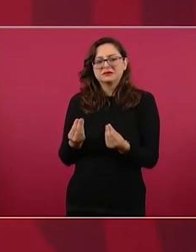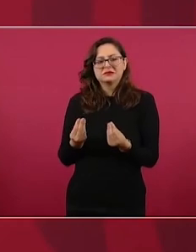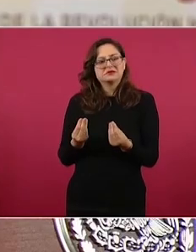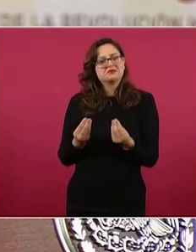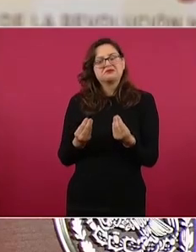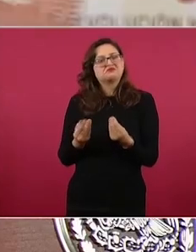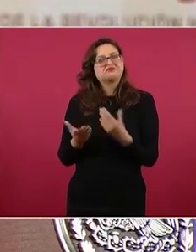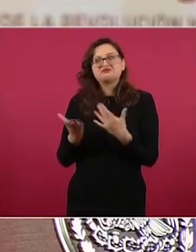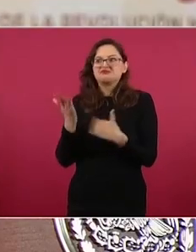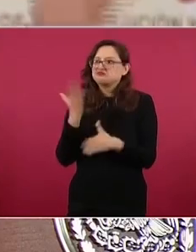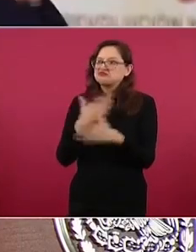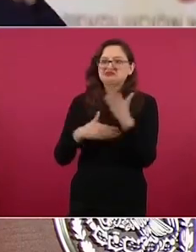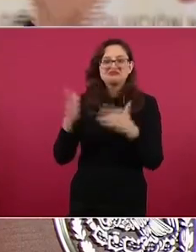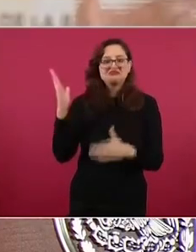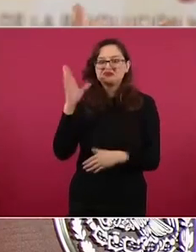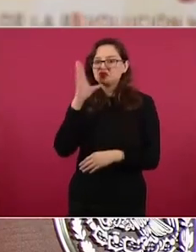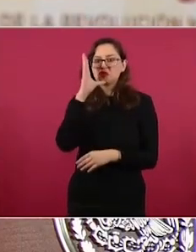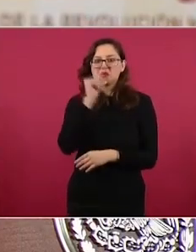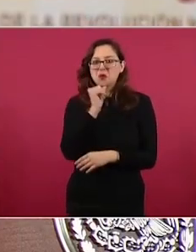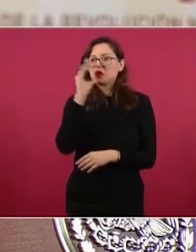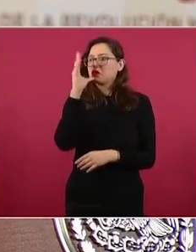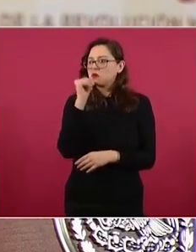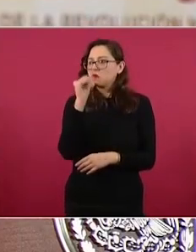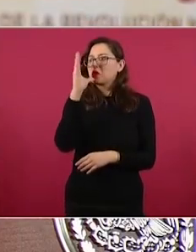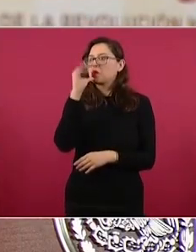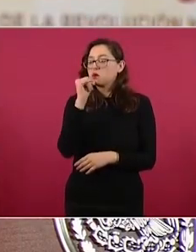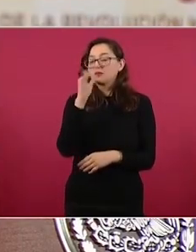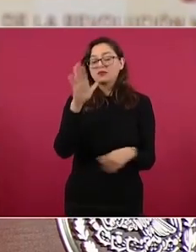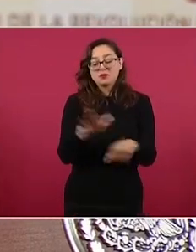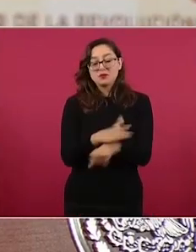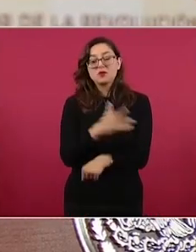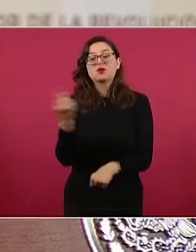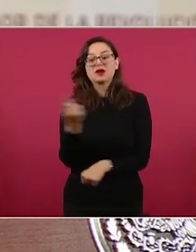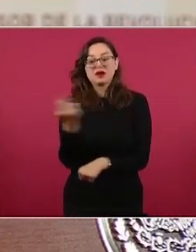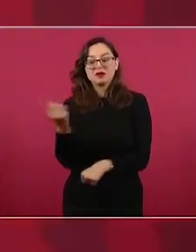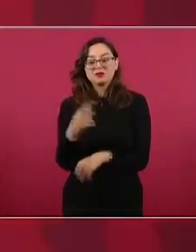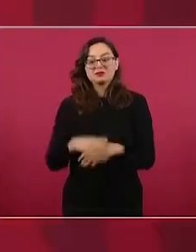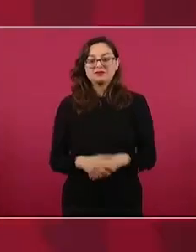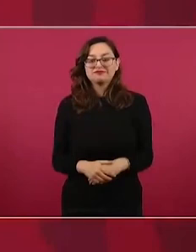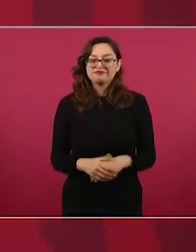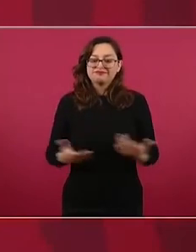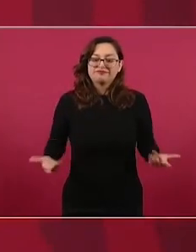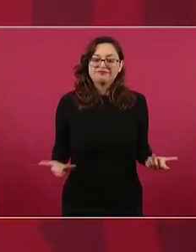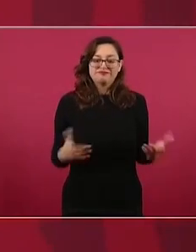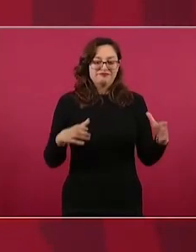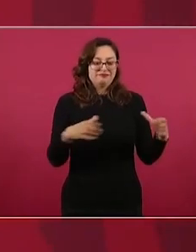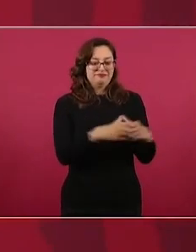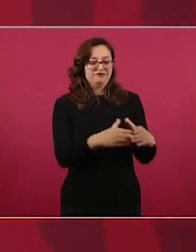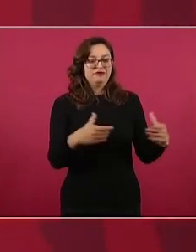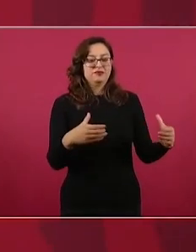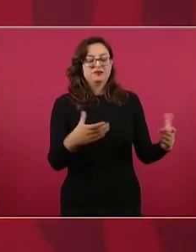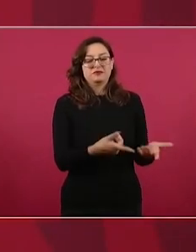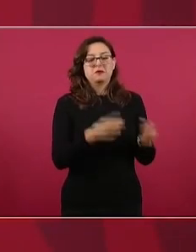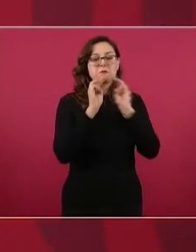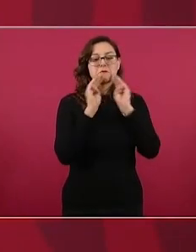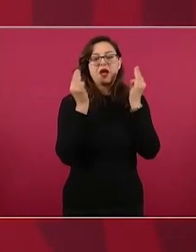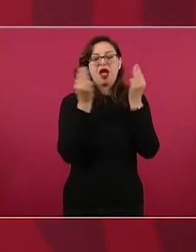pero con una banda de malhechores en el gobierno